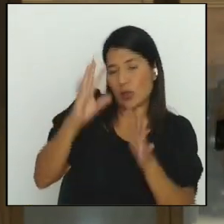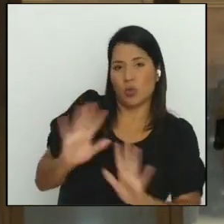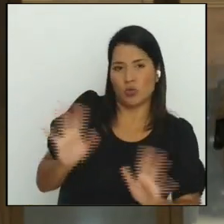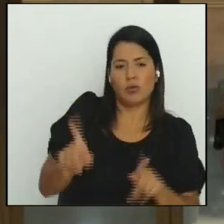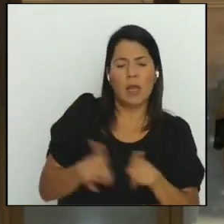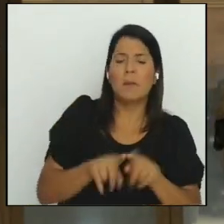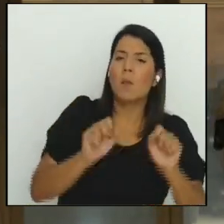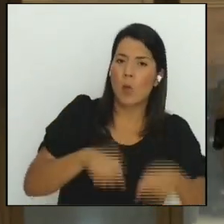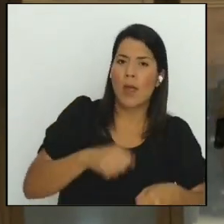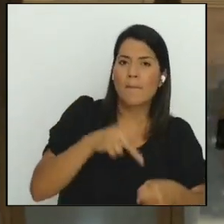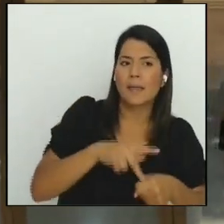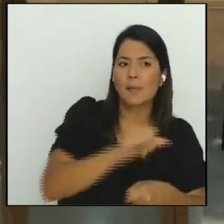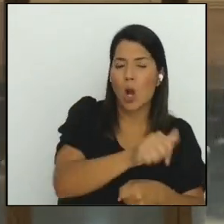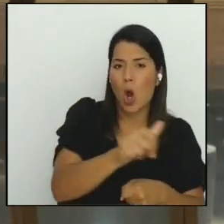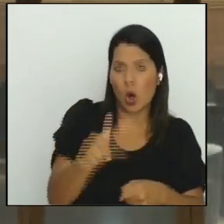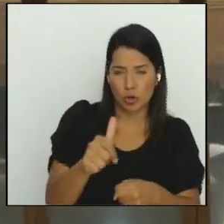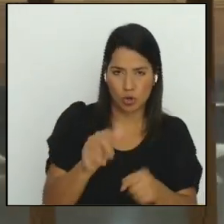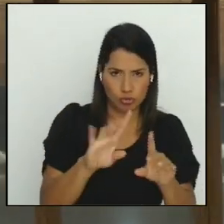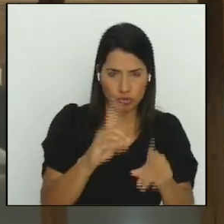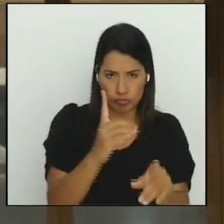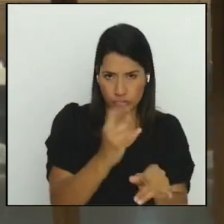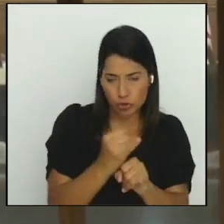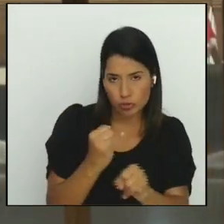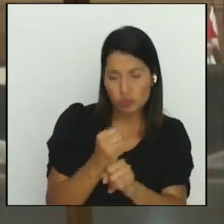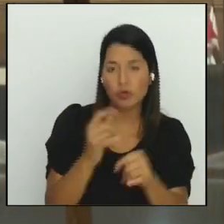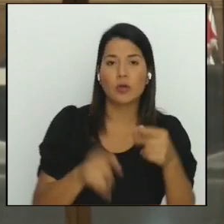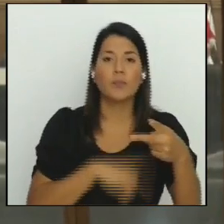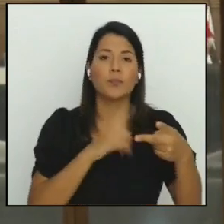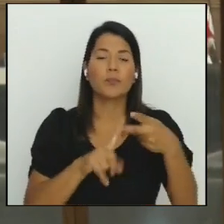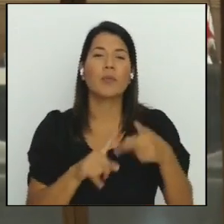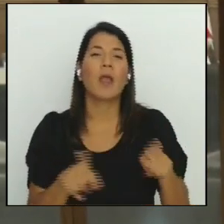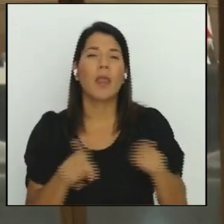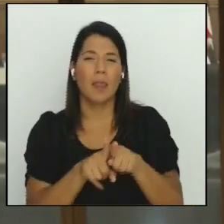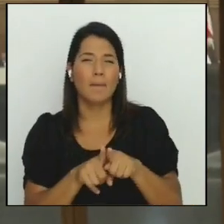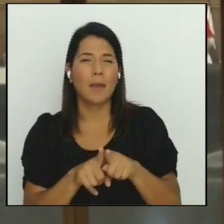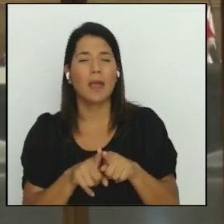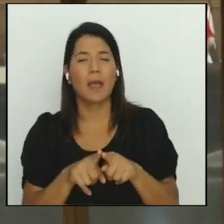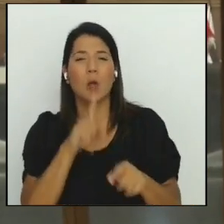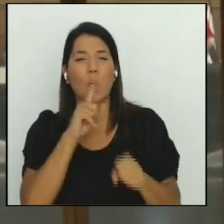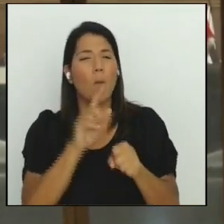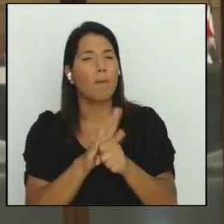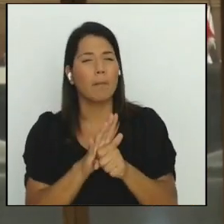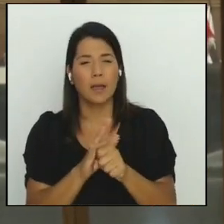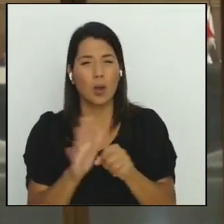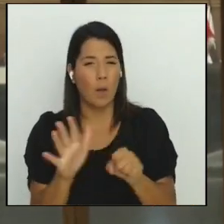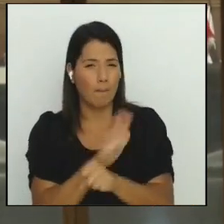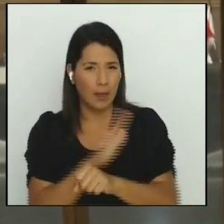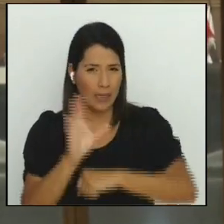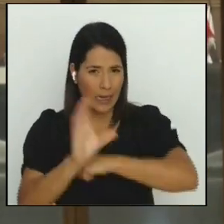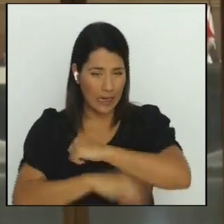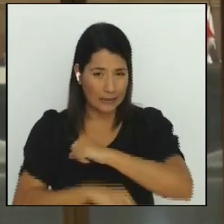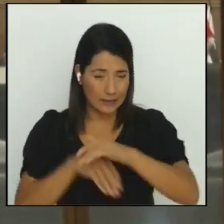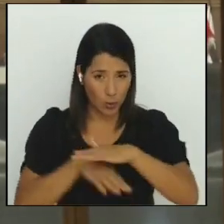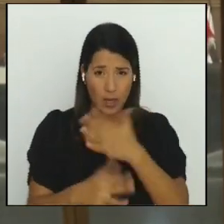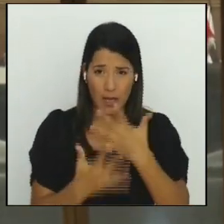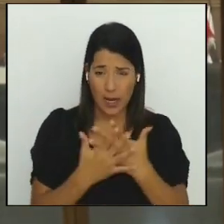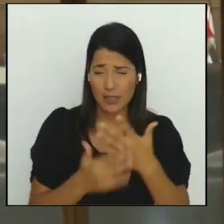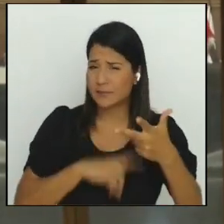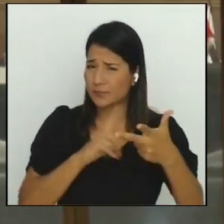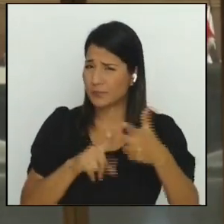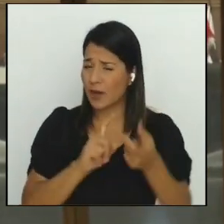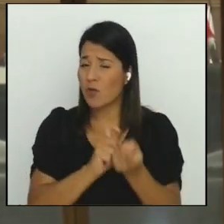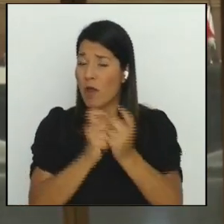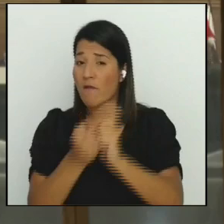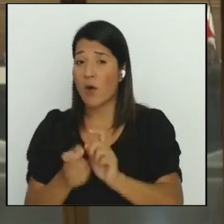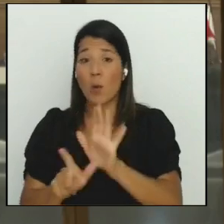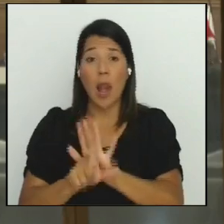revisar con detenimiento. Me parece que hubo consenso alrededor de la reforma a la ley de armas para endurecer las